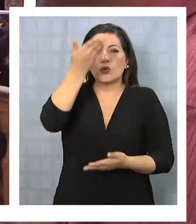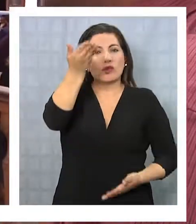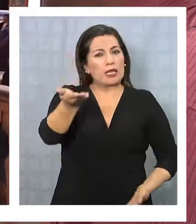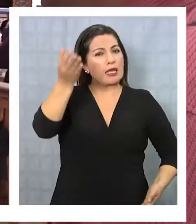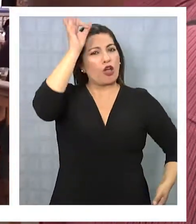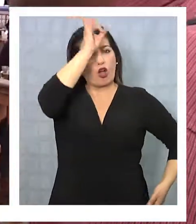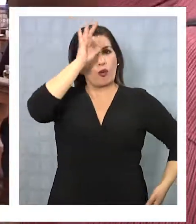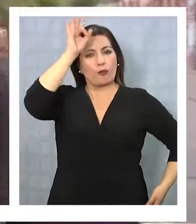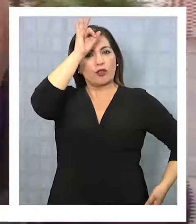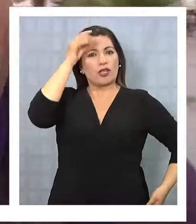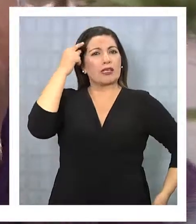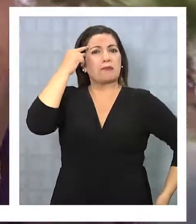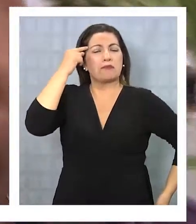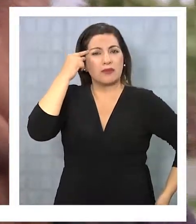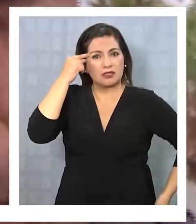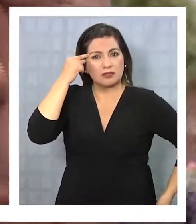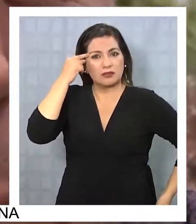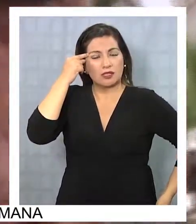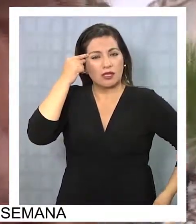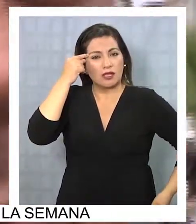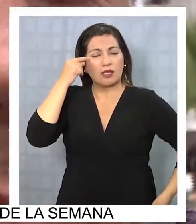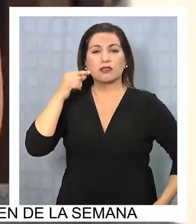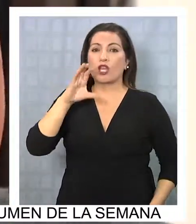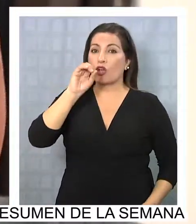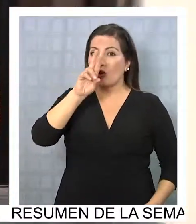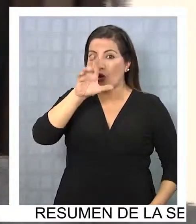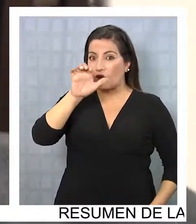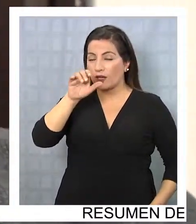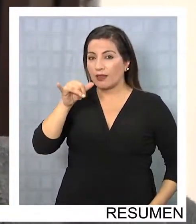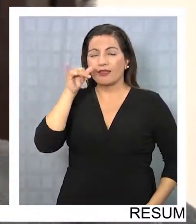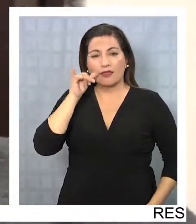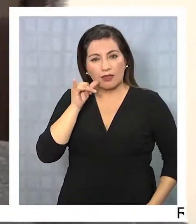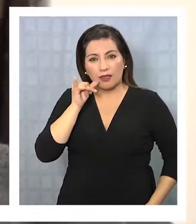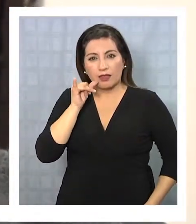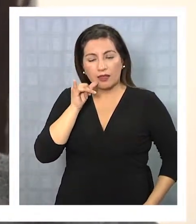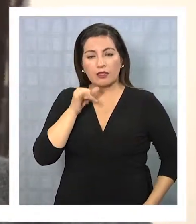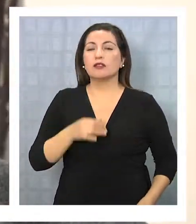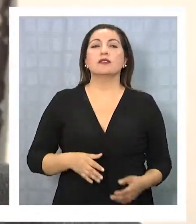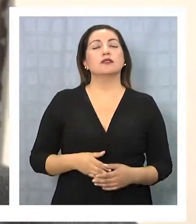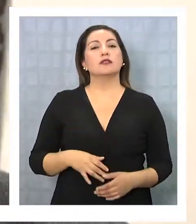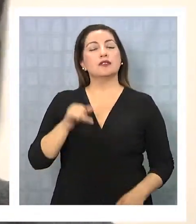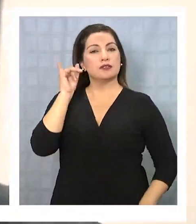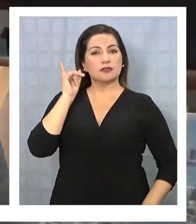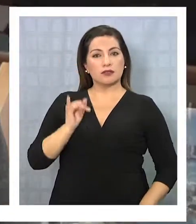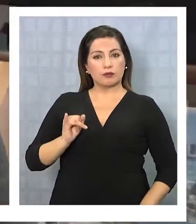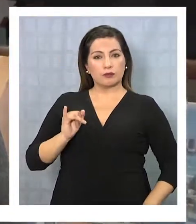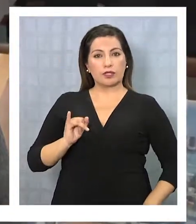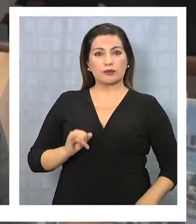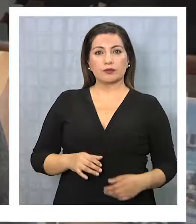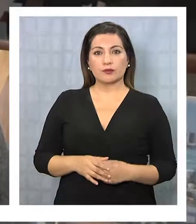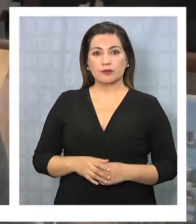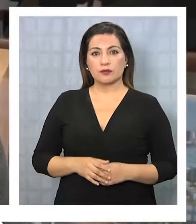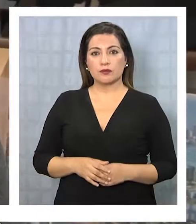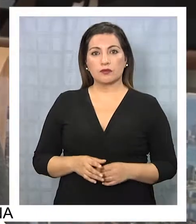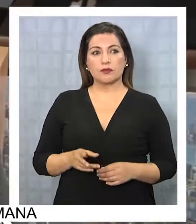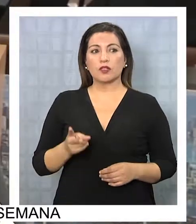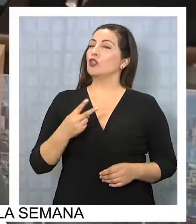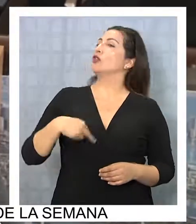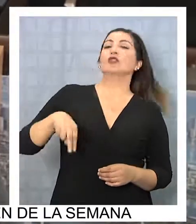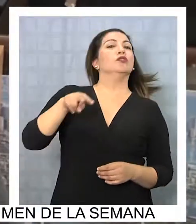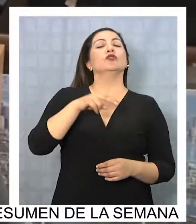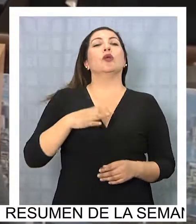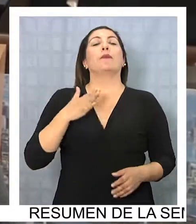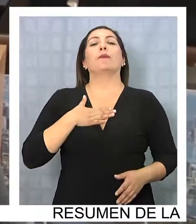esto los candidatos parlamentarios y al Consejo Regional de nuestra región? Yo siempre, junto a Marínez,